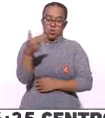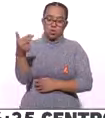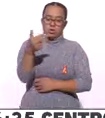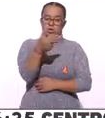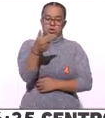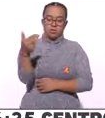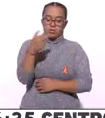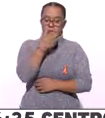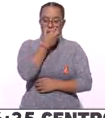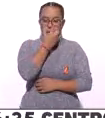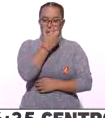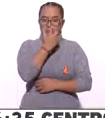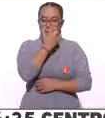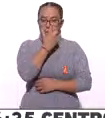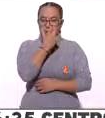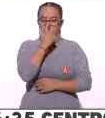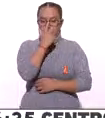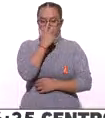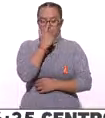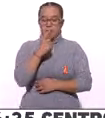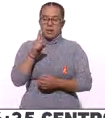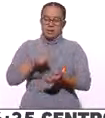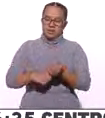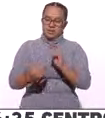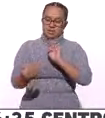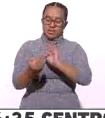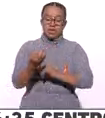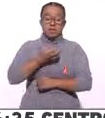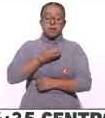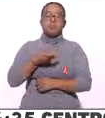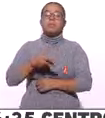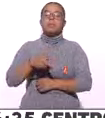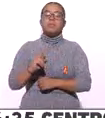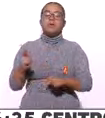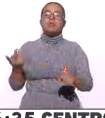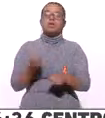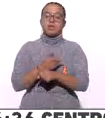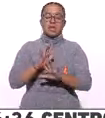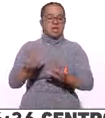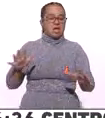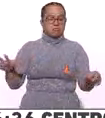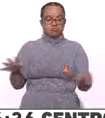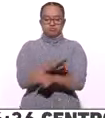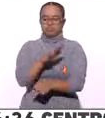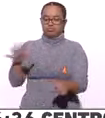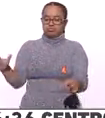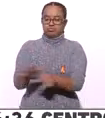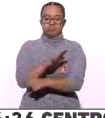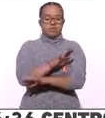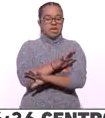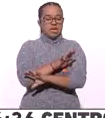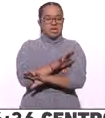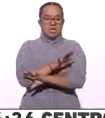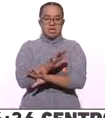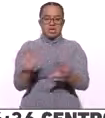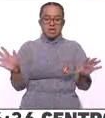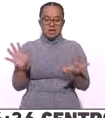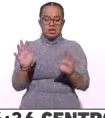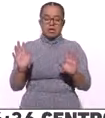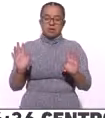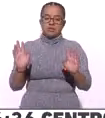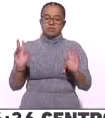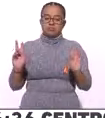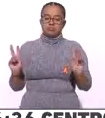circundan el Zócalo capitalino. que sucede es que están abarrotadas ya, de alguna manera, se puso a la